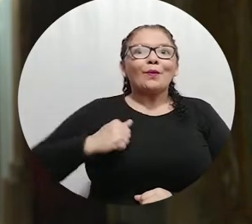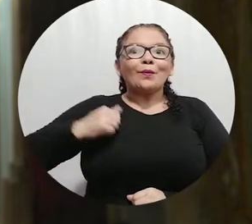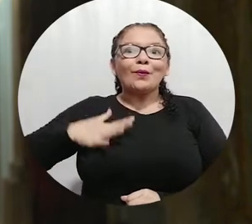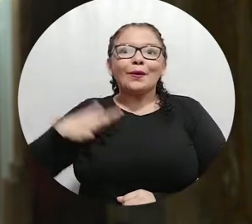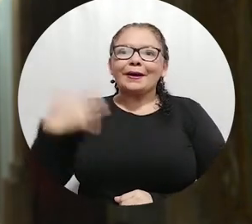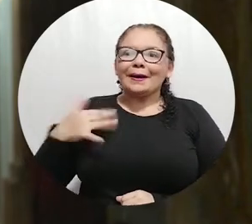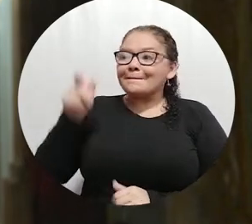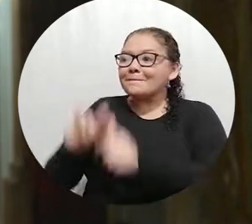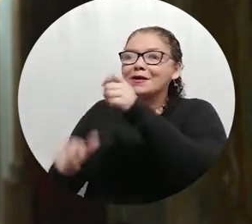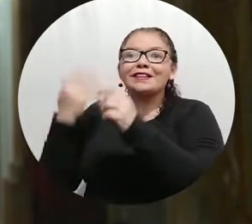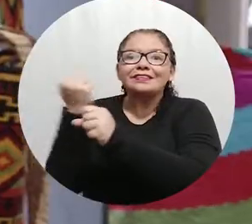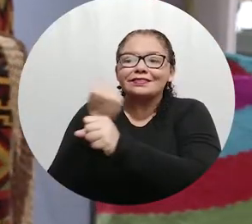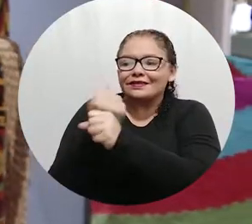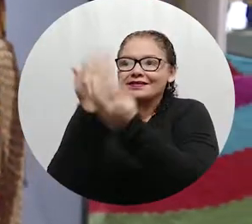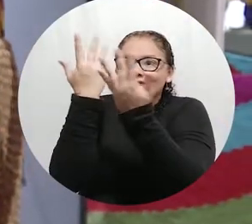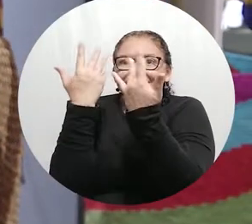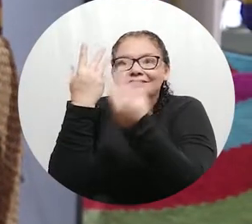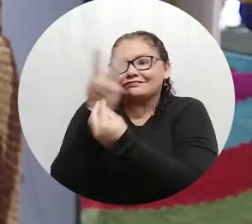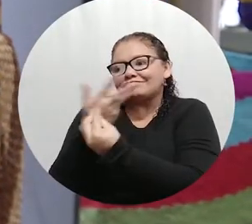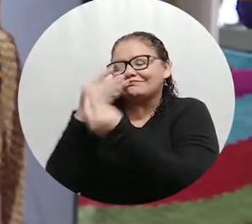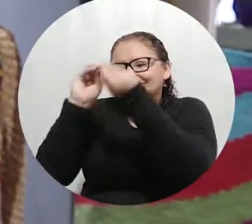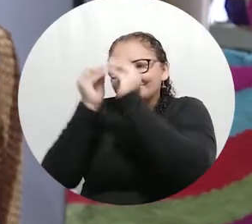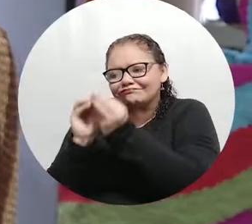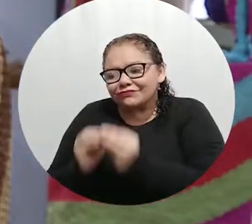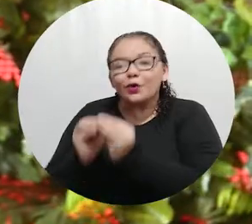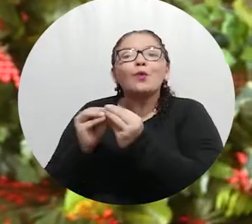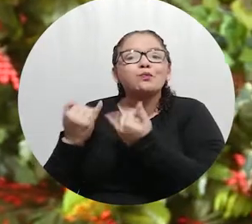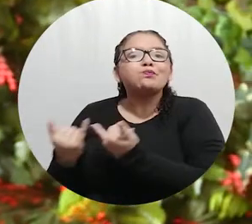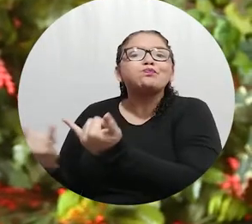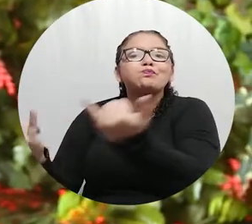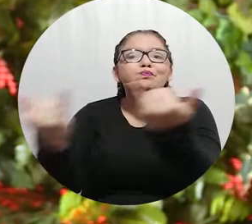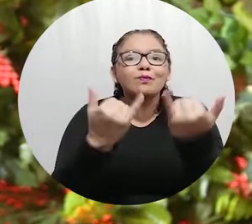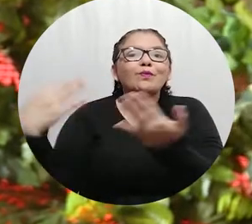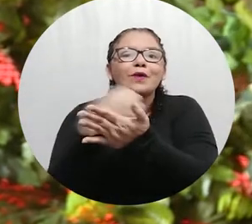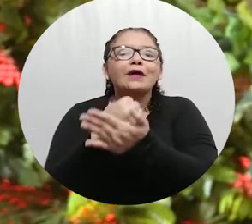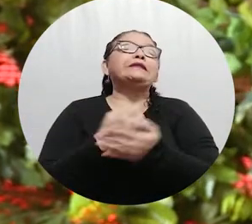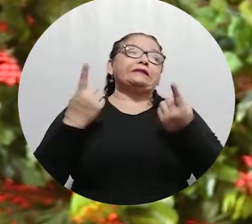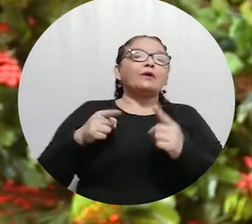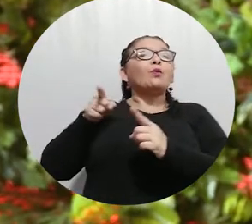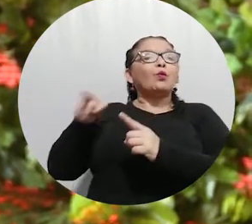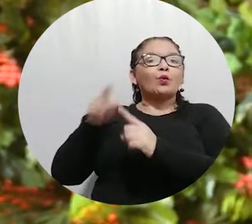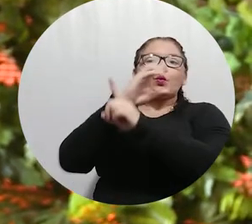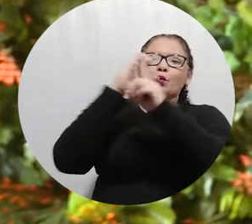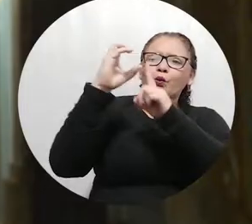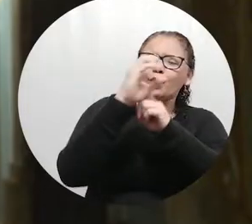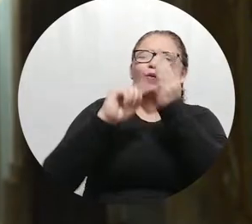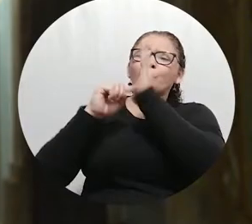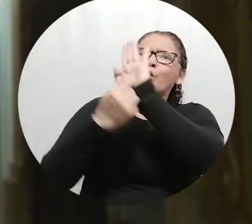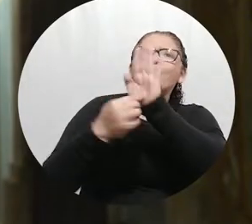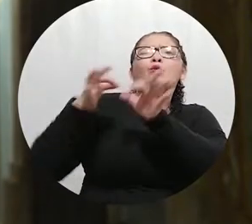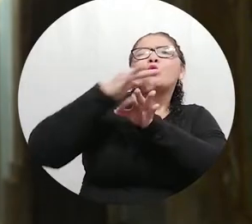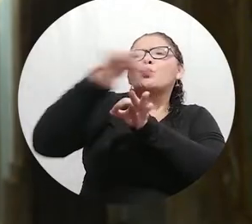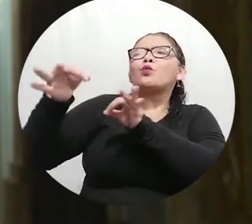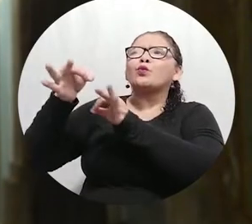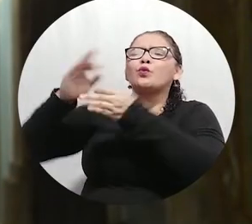sustento para toda la representación de los artesanos que vinieron aquí hoy, sino porque también es la representación cultural y la manifestación de estos